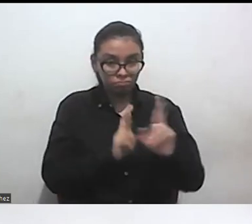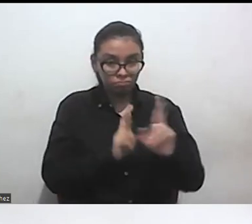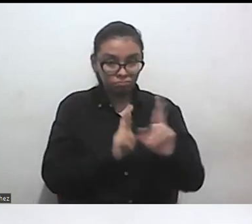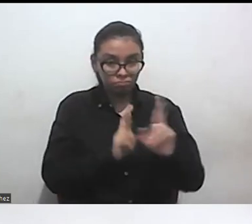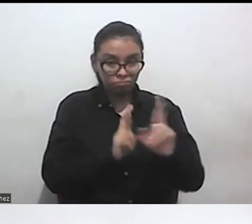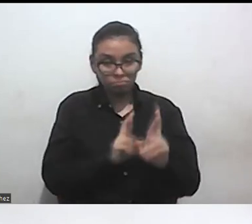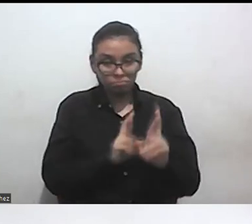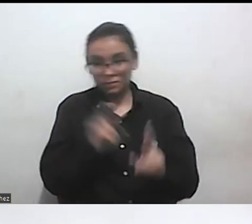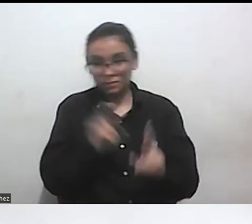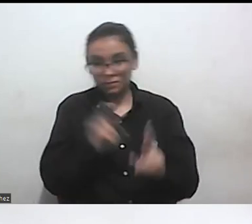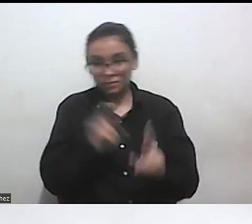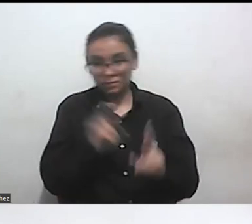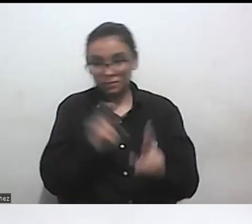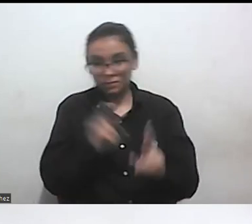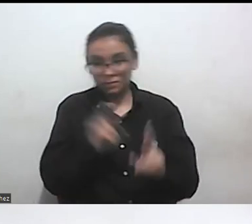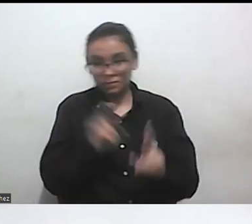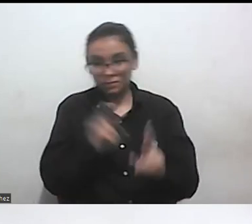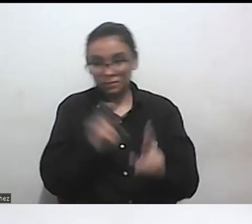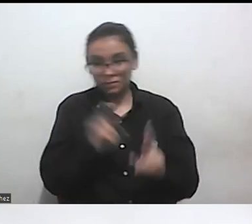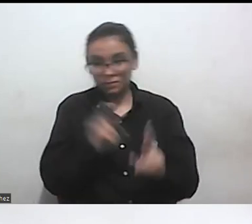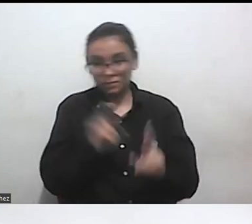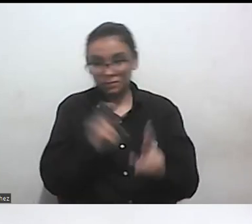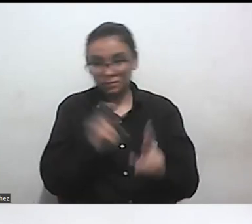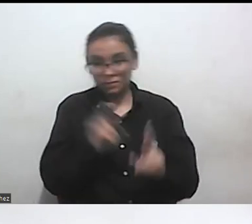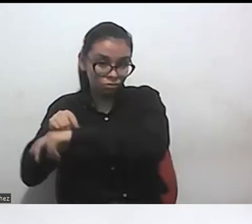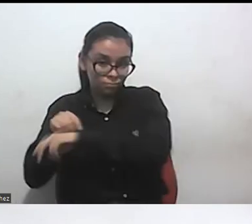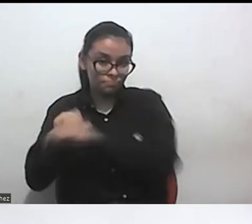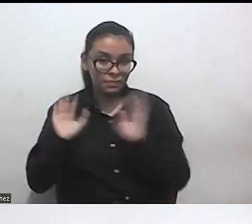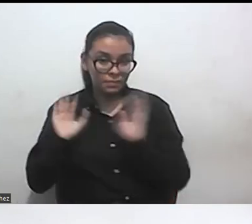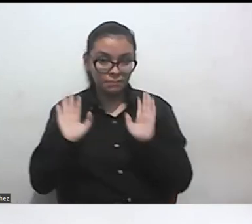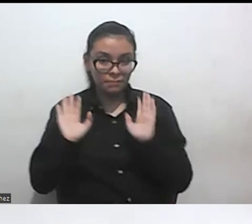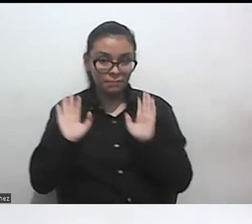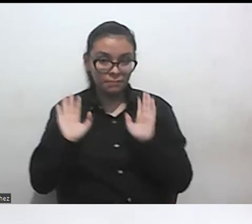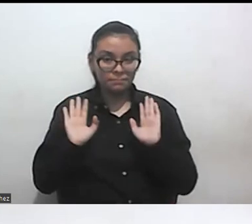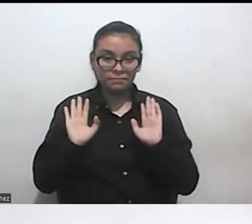Parra para darnos el último espacito de cierre